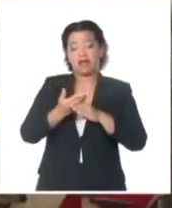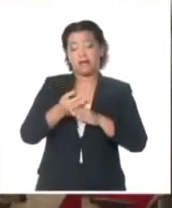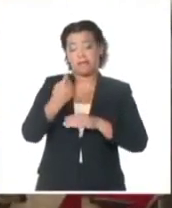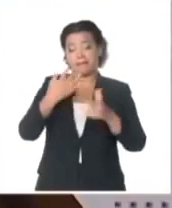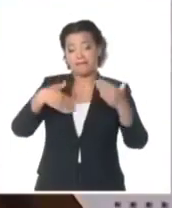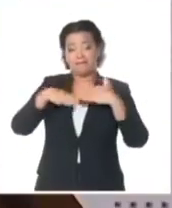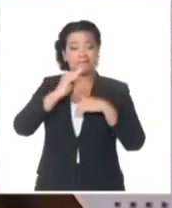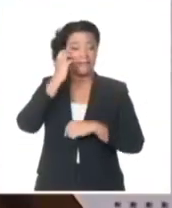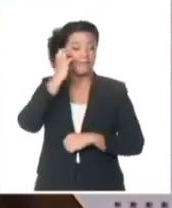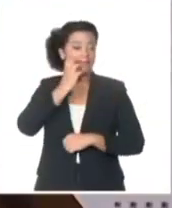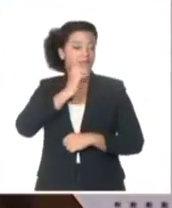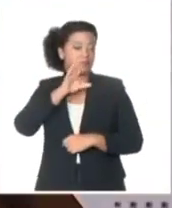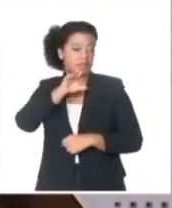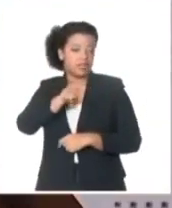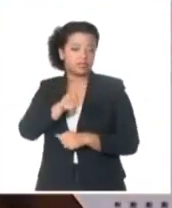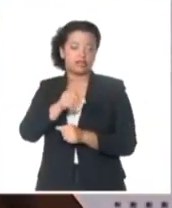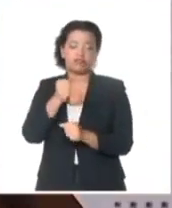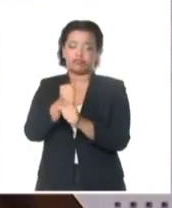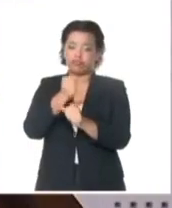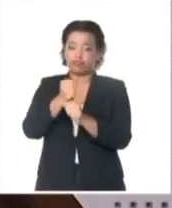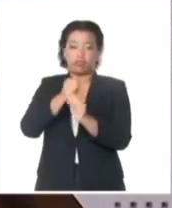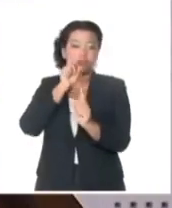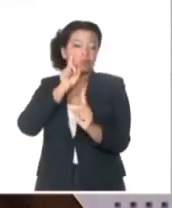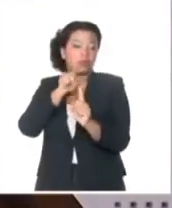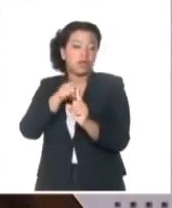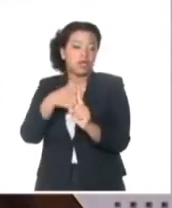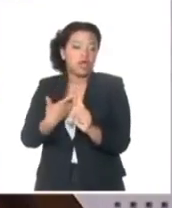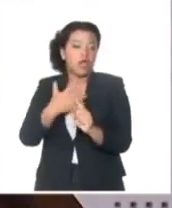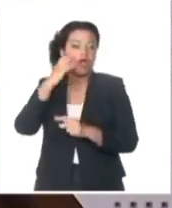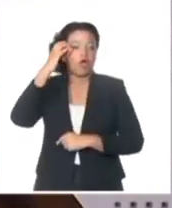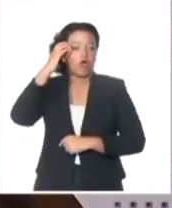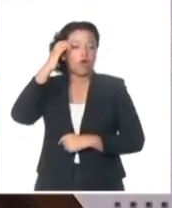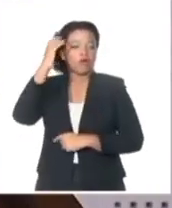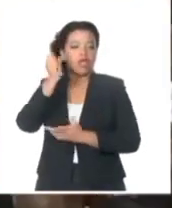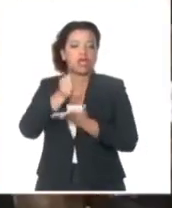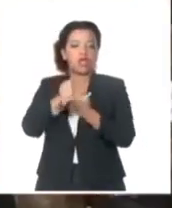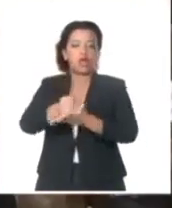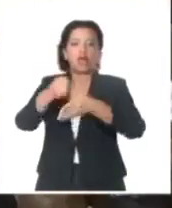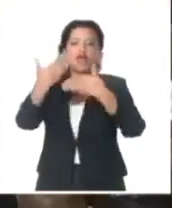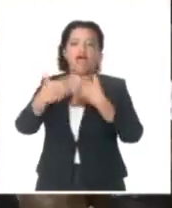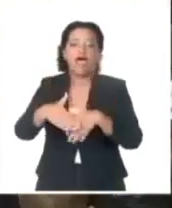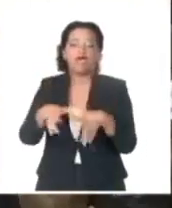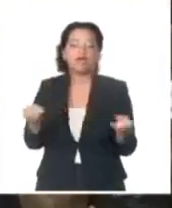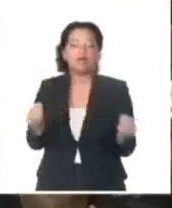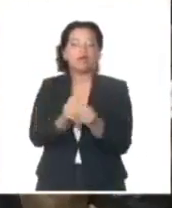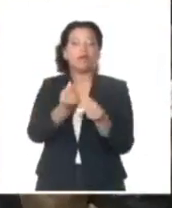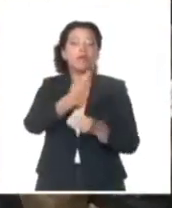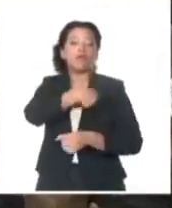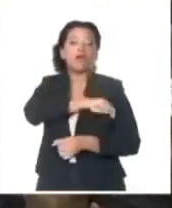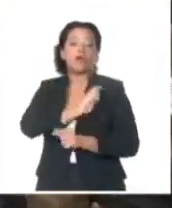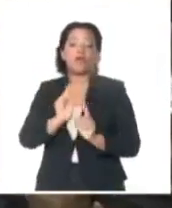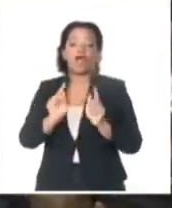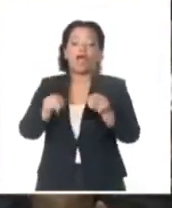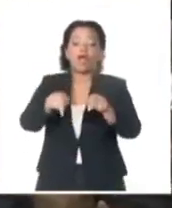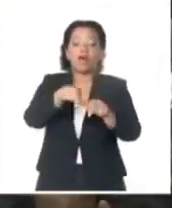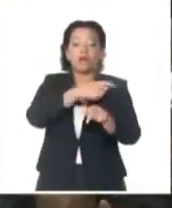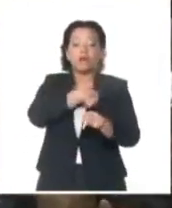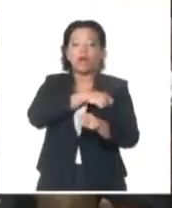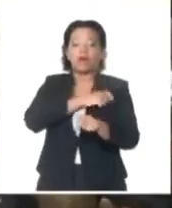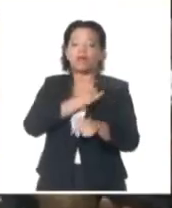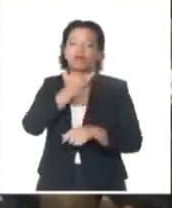en que se trabajará por un gobierno en la calle, al lado del pueblo, donde están las mayores